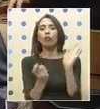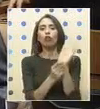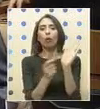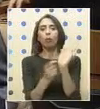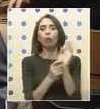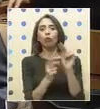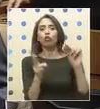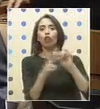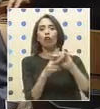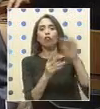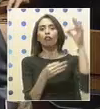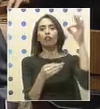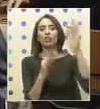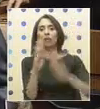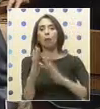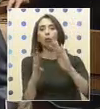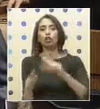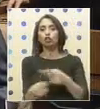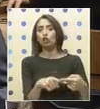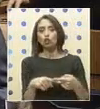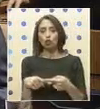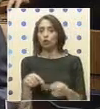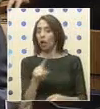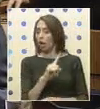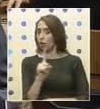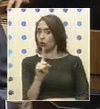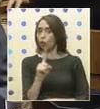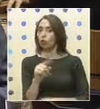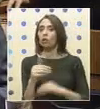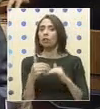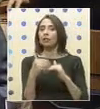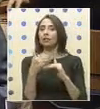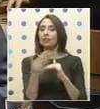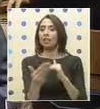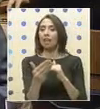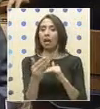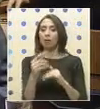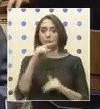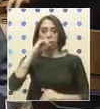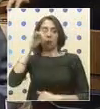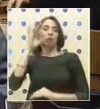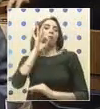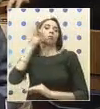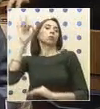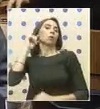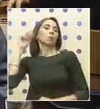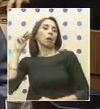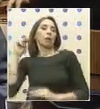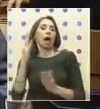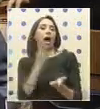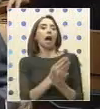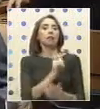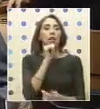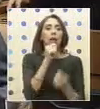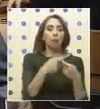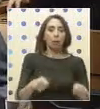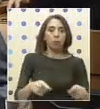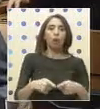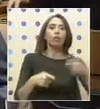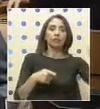de protección social, sino que se le dio desde la más empigorotada de las madres hasta las más pobres de ellas.